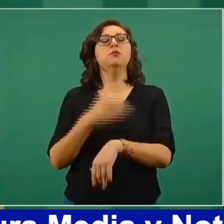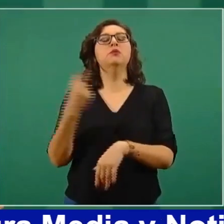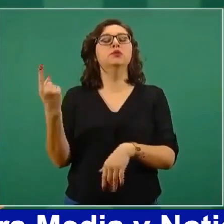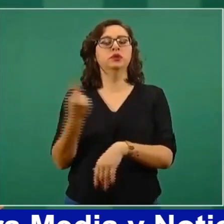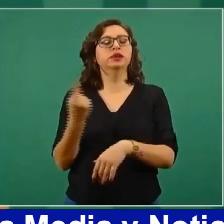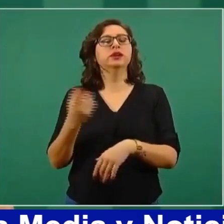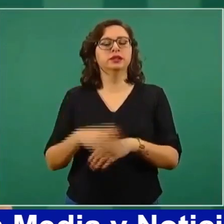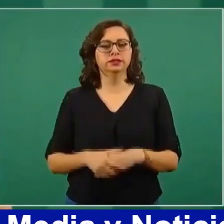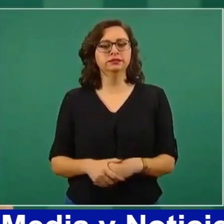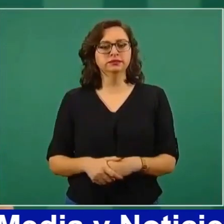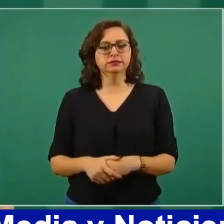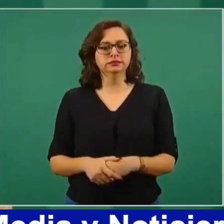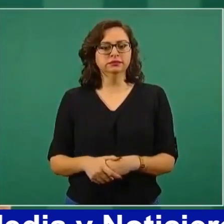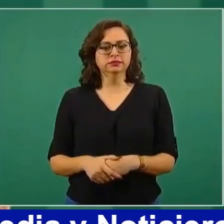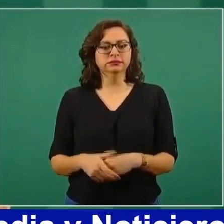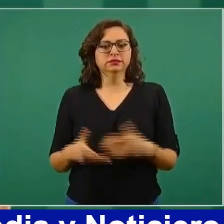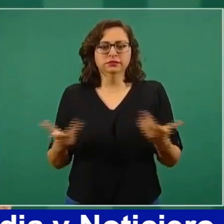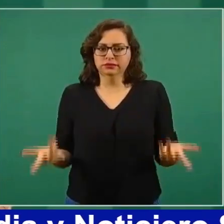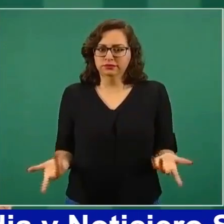el gobierno,